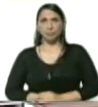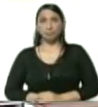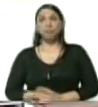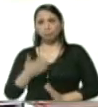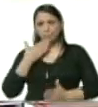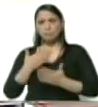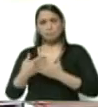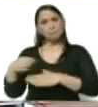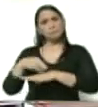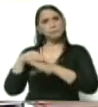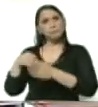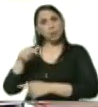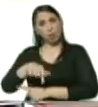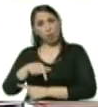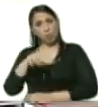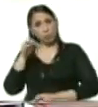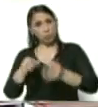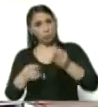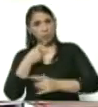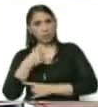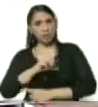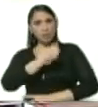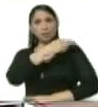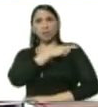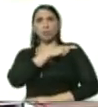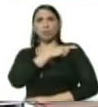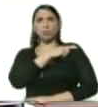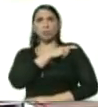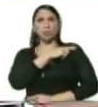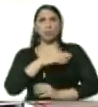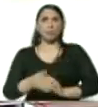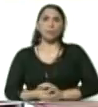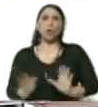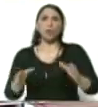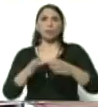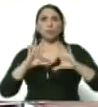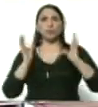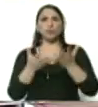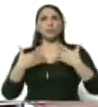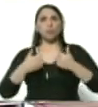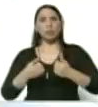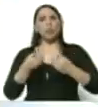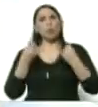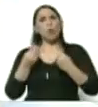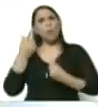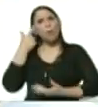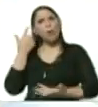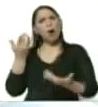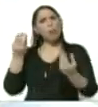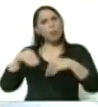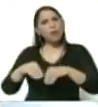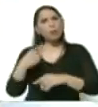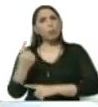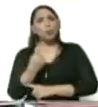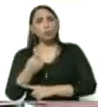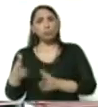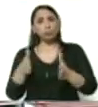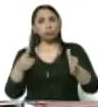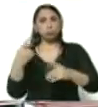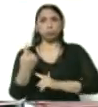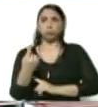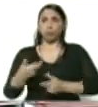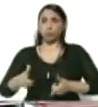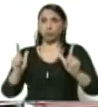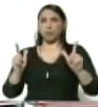ministro. Hoy justamente decía el director de la OMS, se refería a eso, como la solidaridad, el único camino posible para